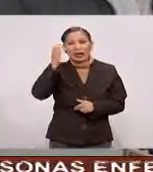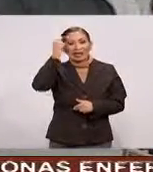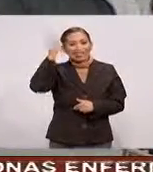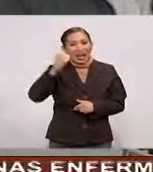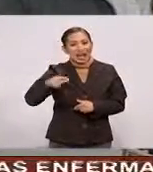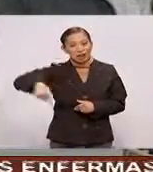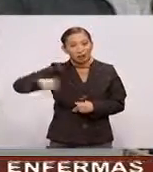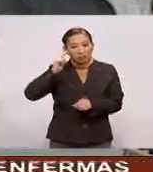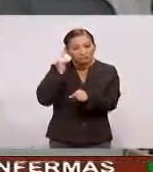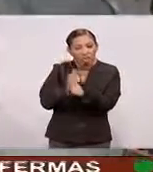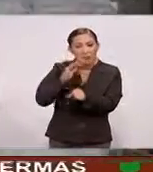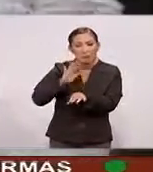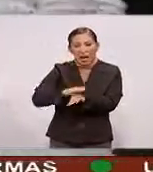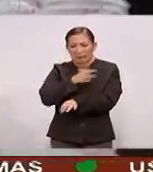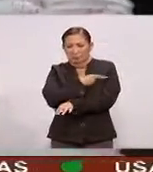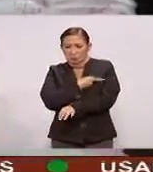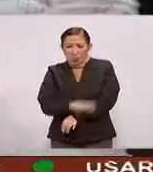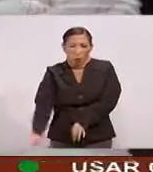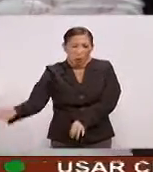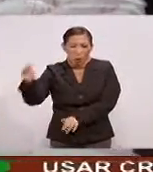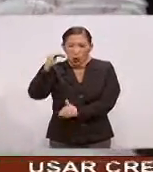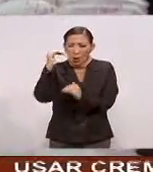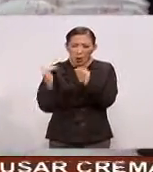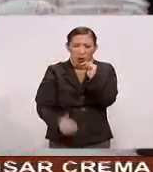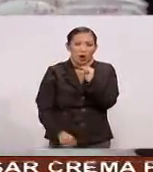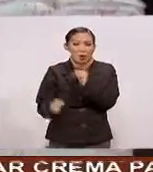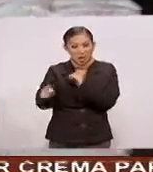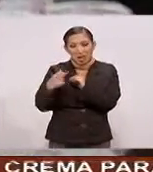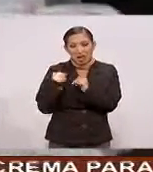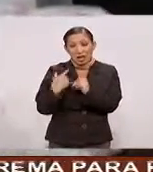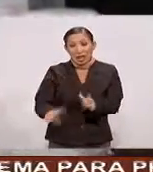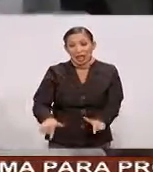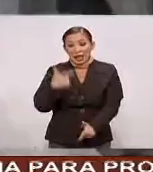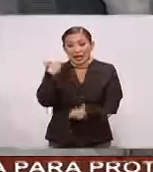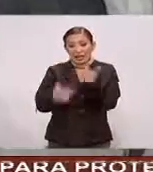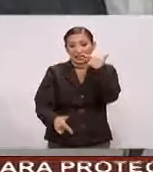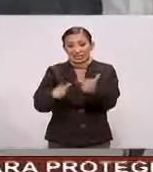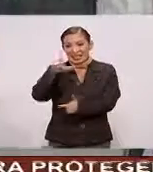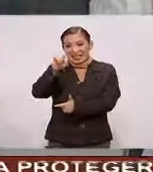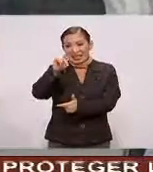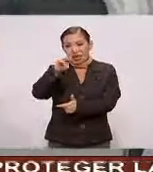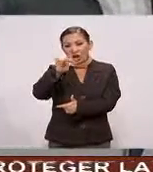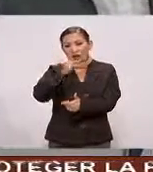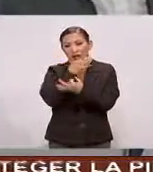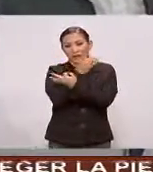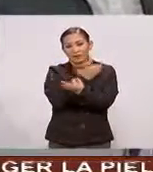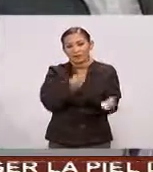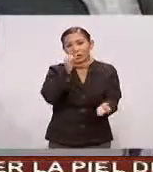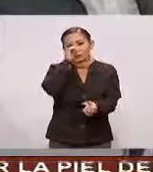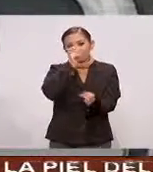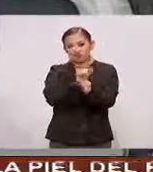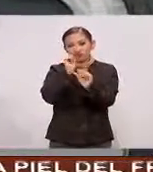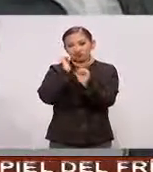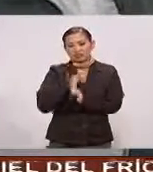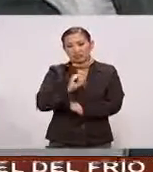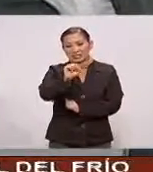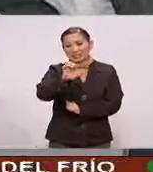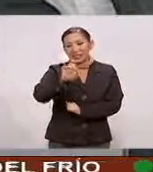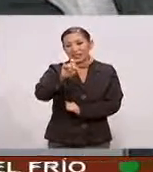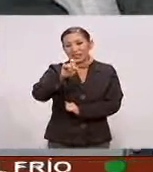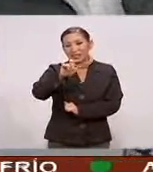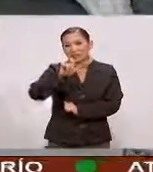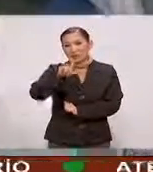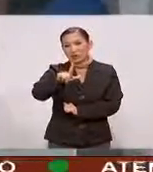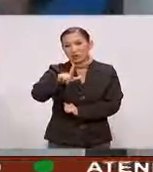Hidalgo Donde se registran Los mayores Índices De pobreza La leche Liconsa Esto lo informó El secretario De desarrollo Social